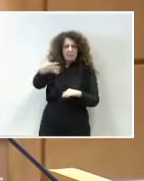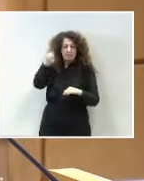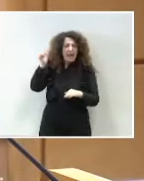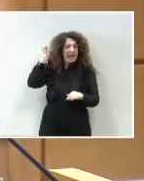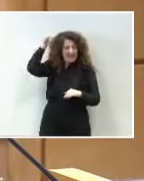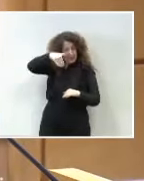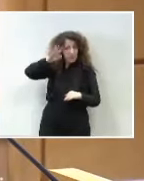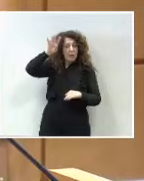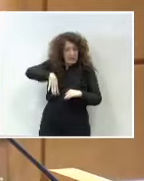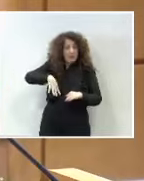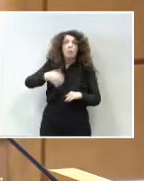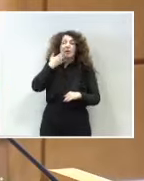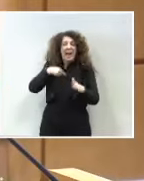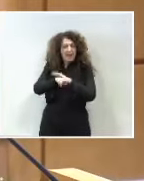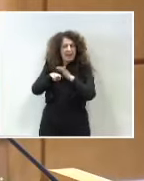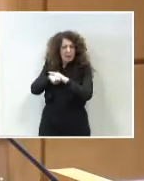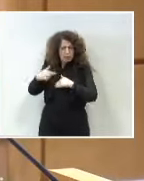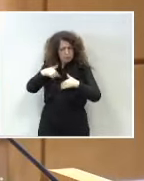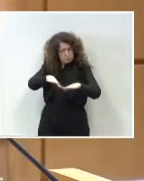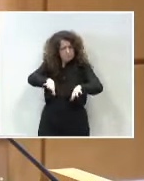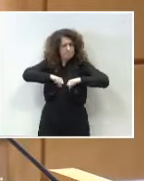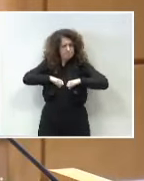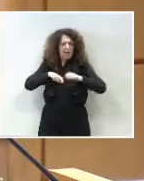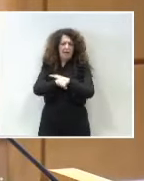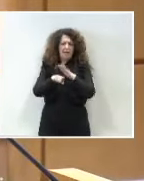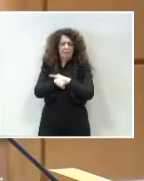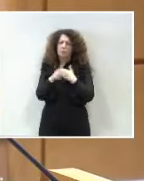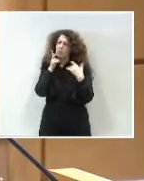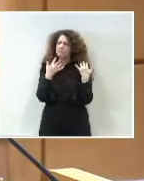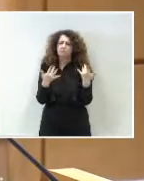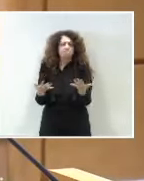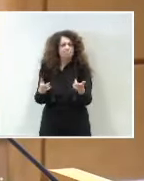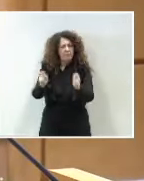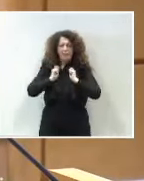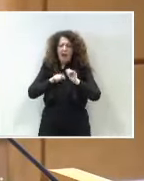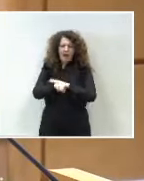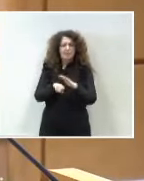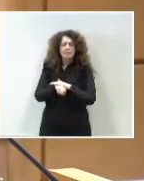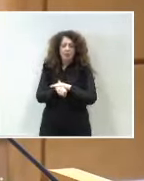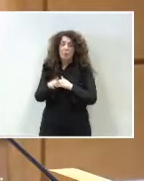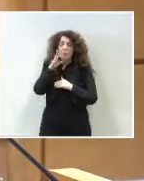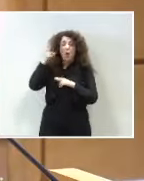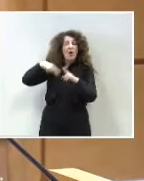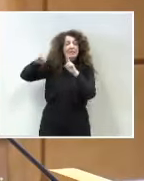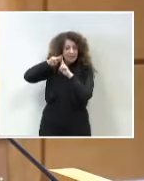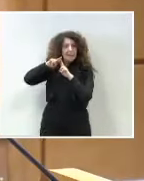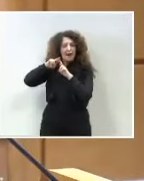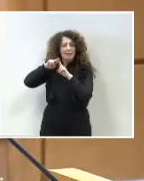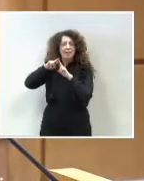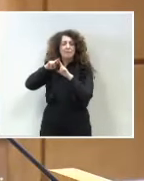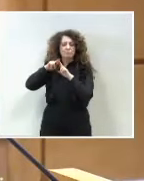gestionar todos nuestros recursos y por eso le pedimos que acelere las encomiendas de gestión porque la Generalitat cumple y en